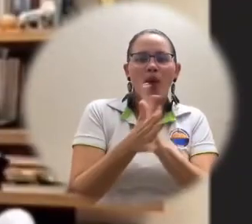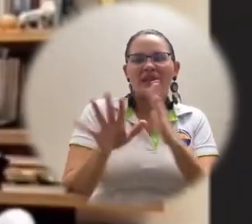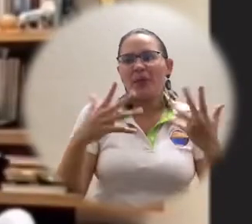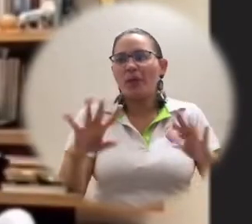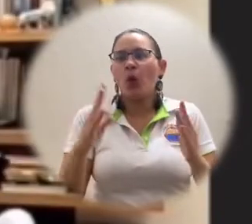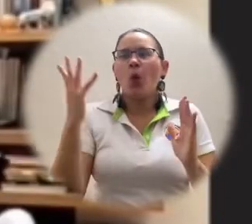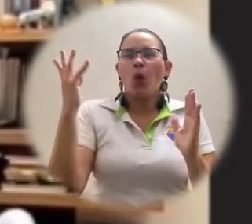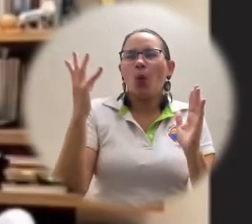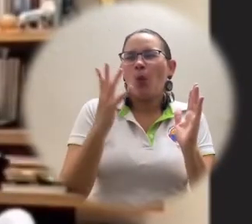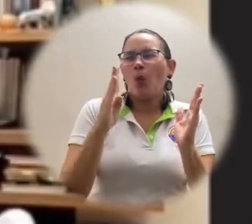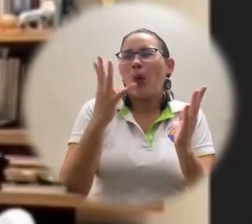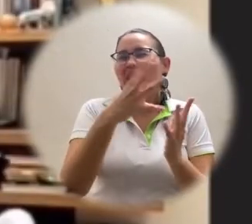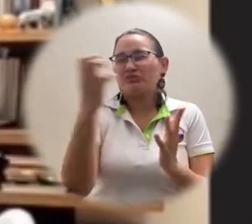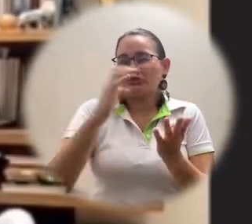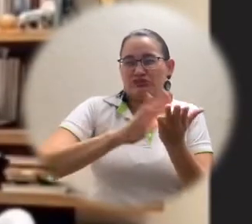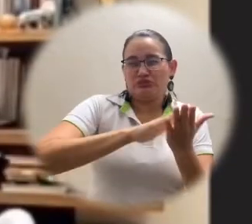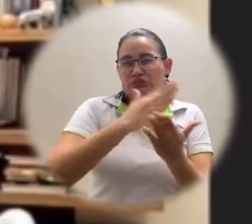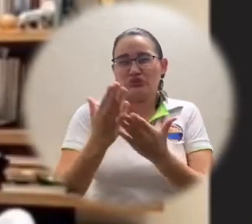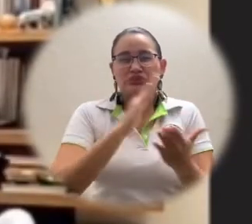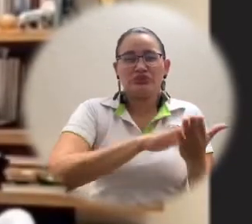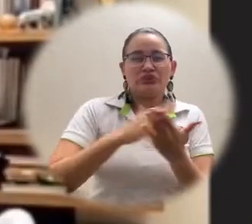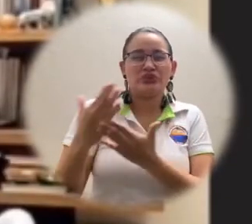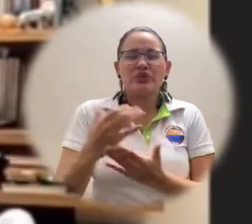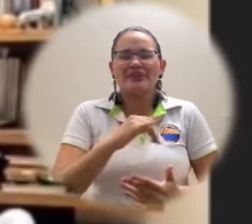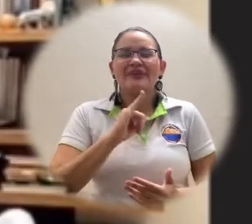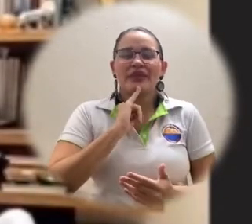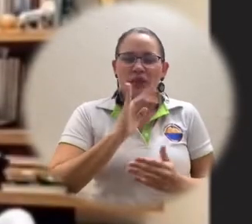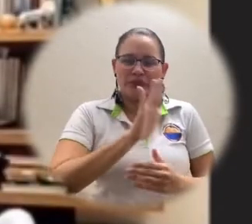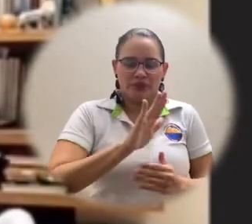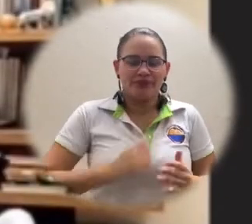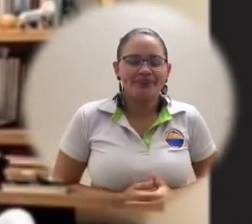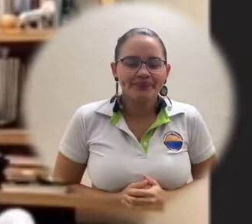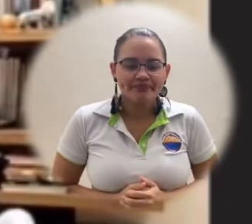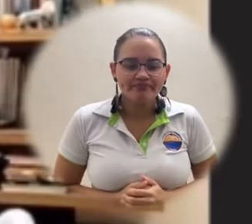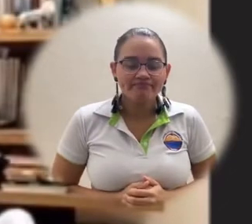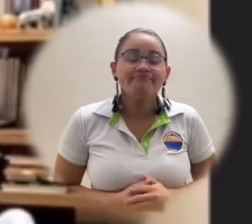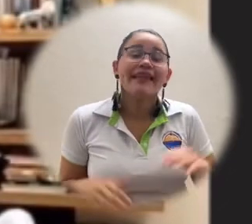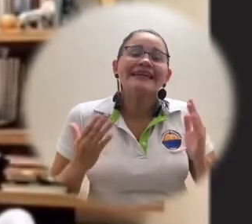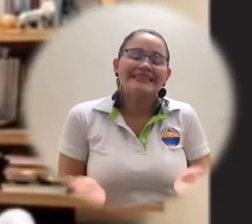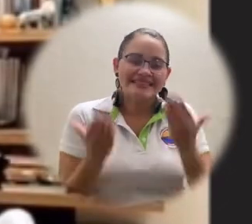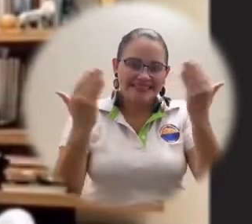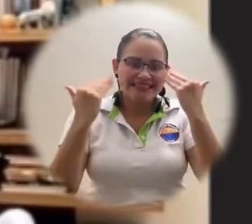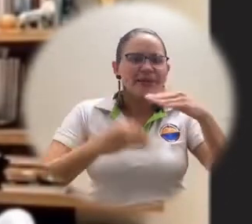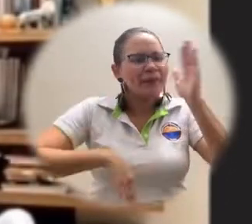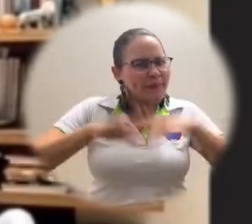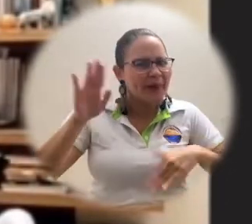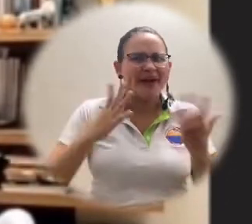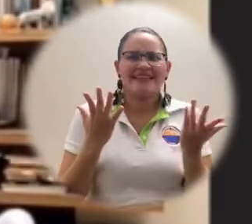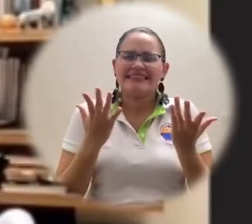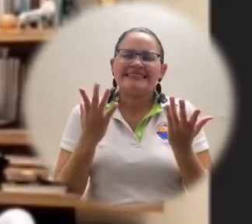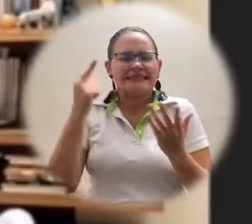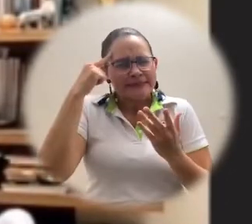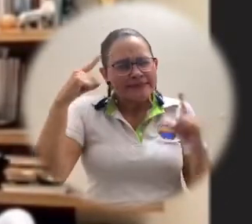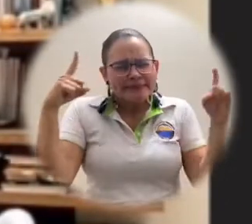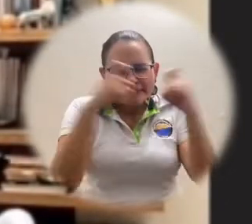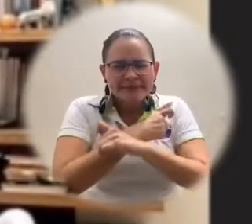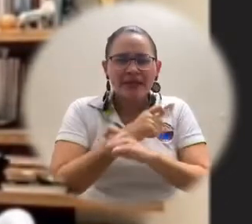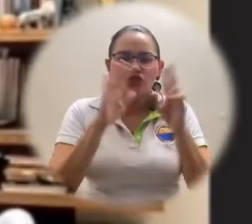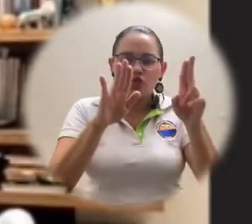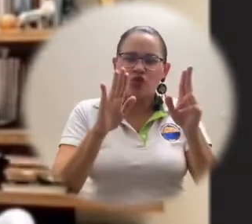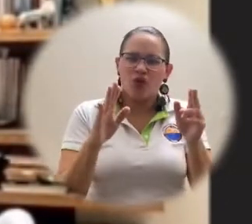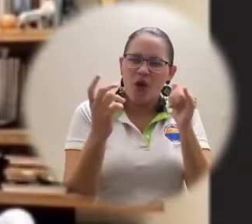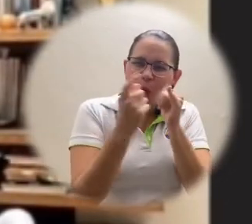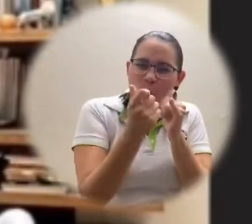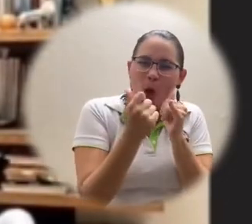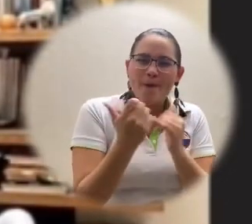obtener todo el valor de la leche hasta el yogurt fresco con un sistema de distribución, yo